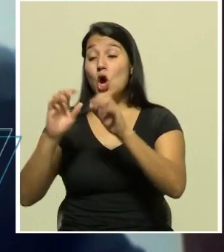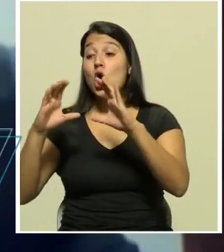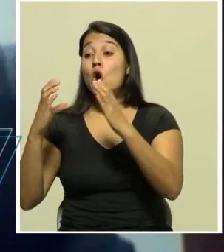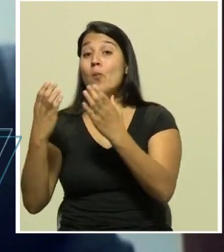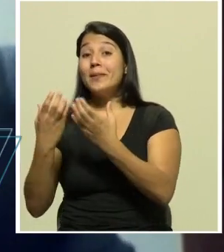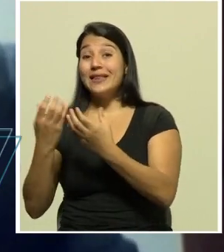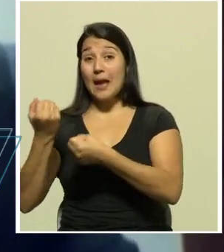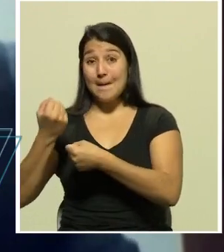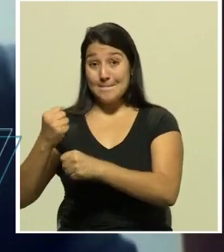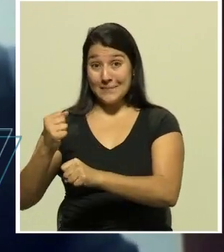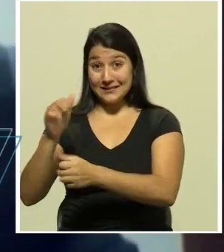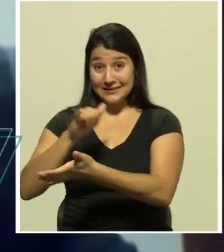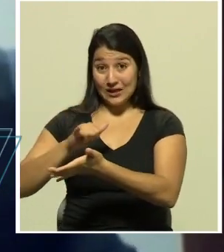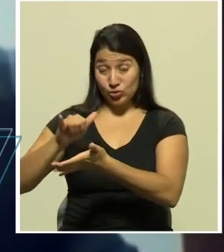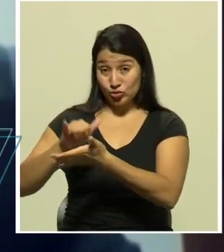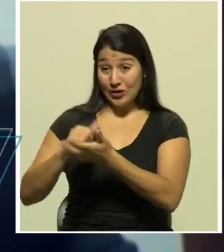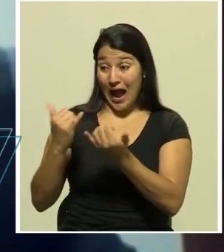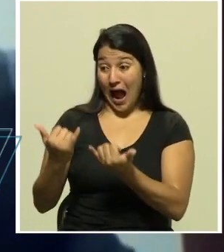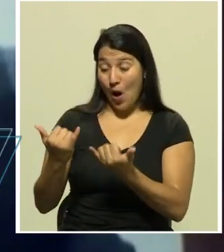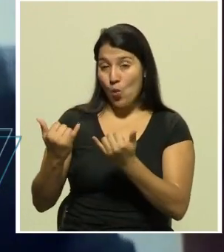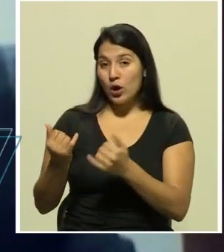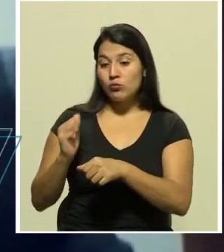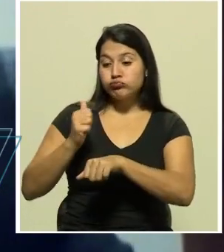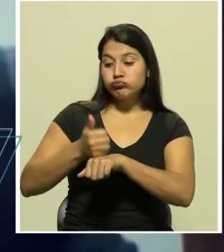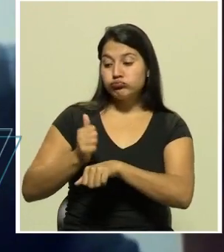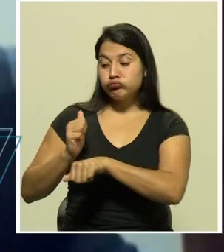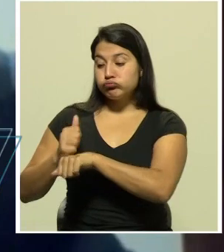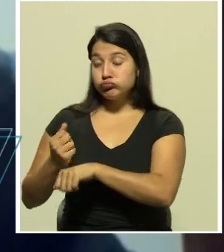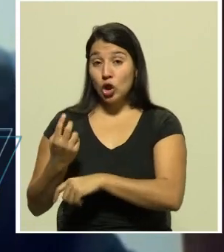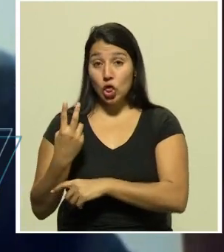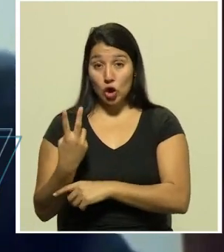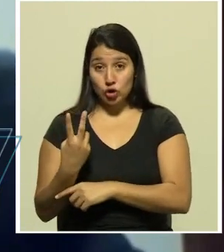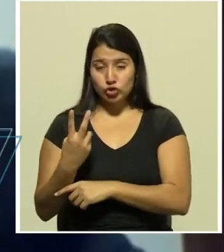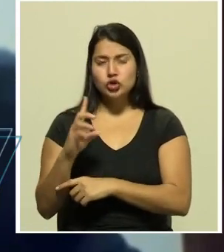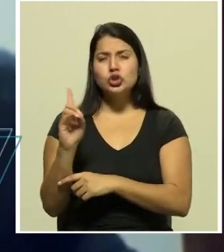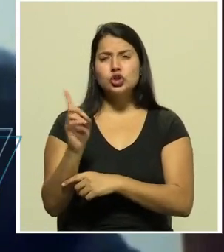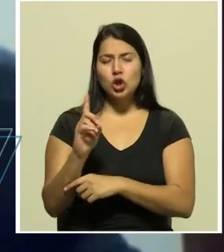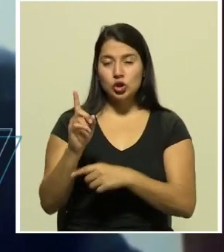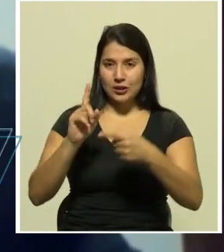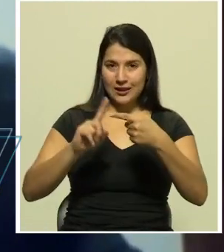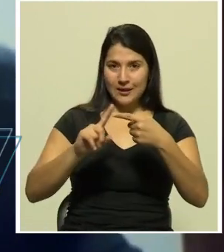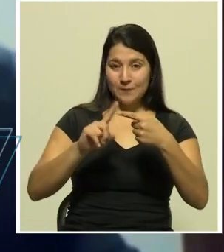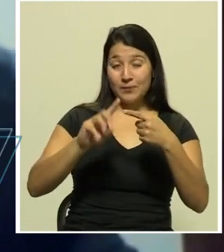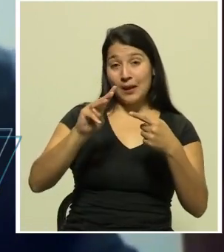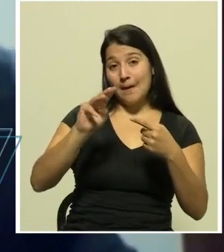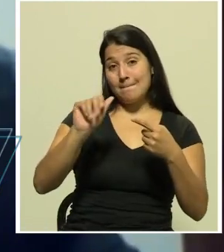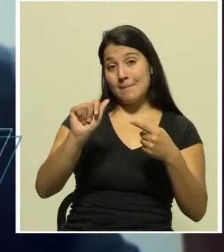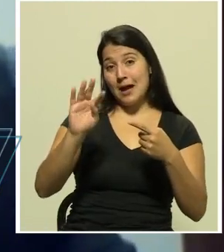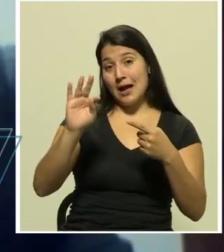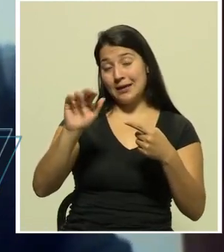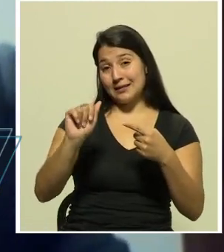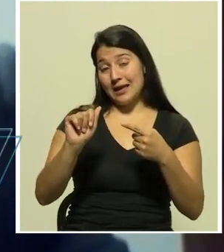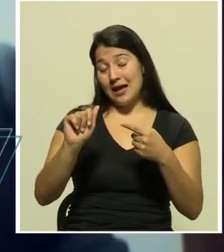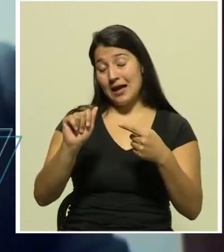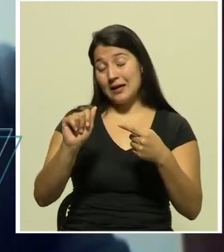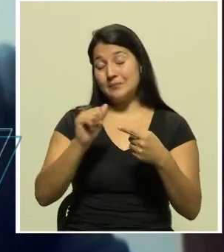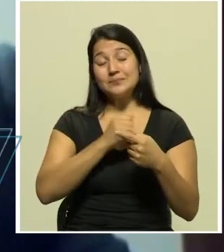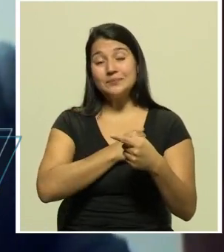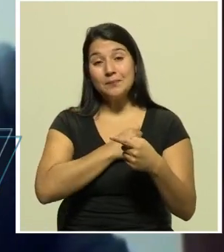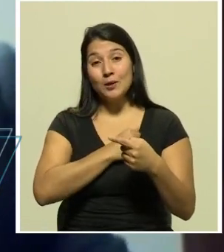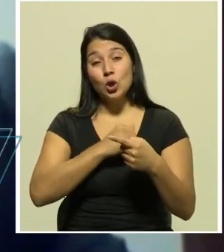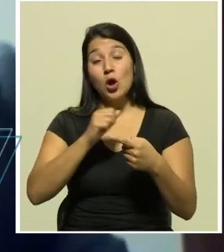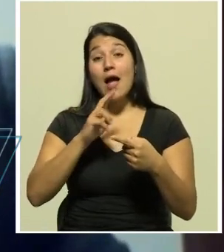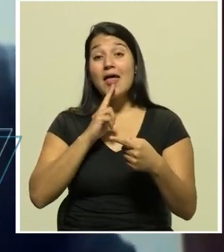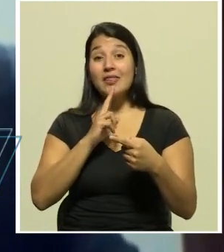José se coordinan dos albergues uno ubicado en el distrito de Matarredonda perdón uno ubicado en